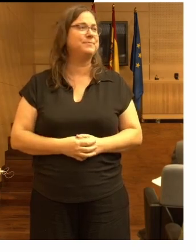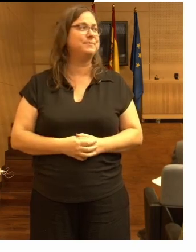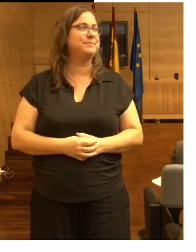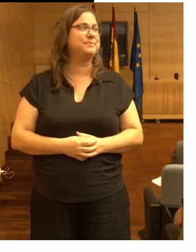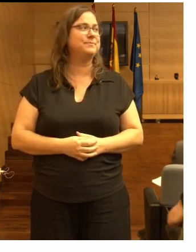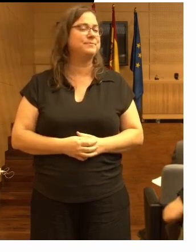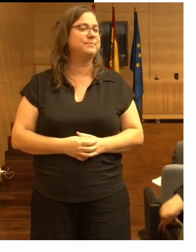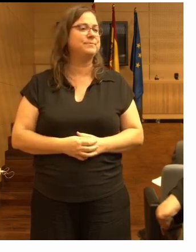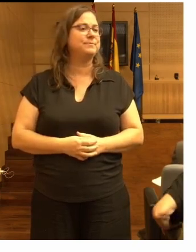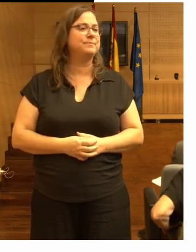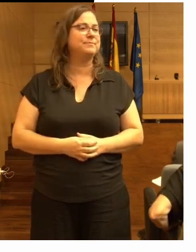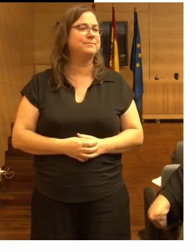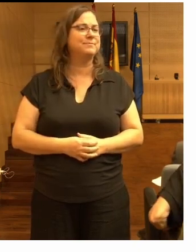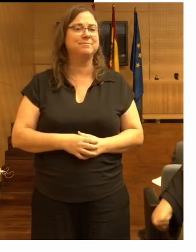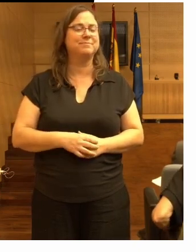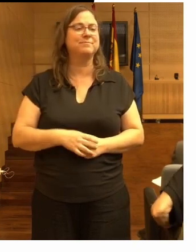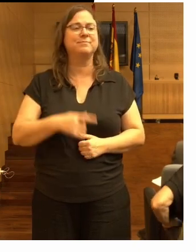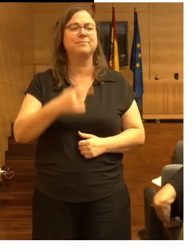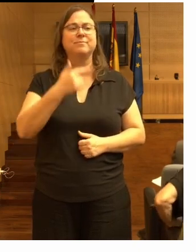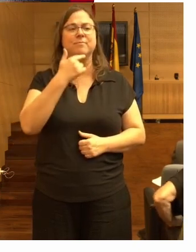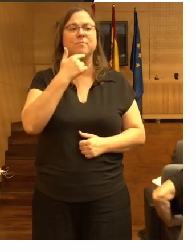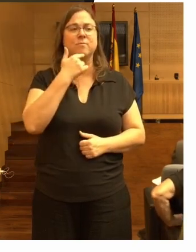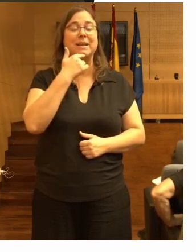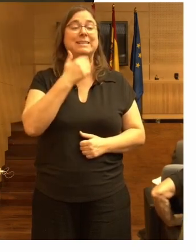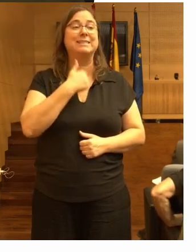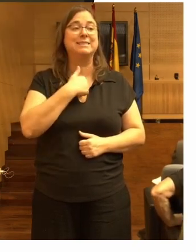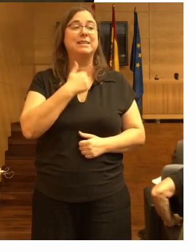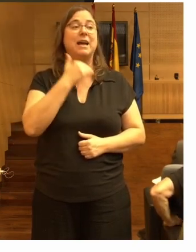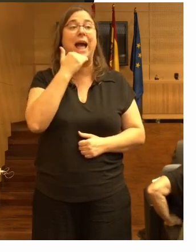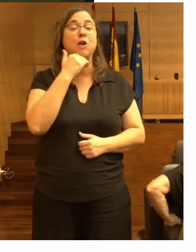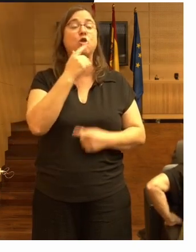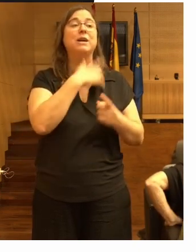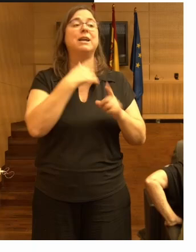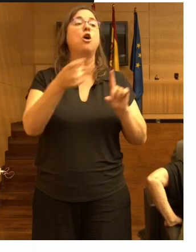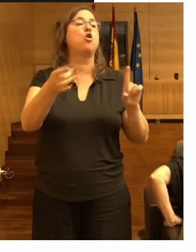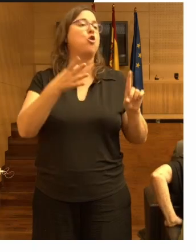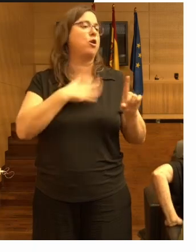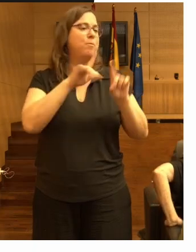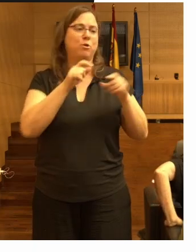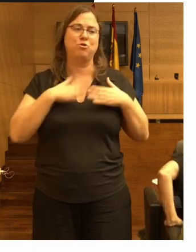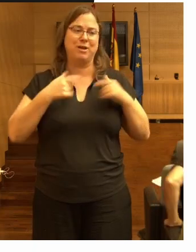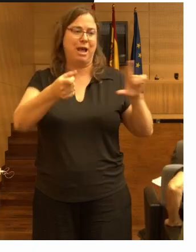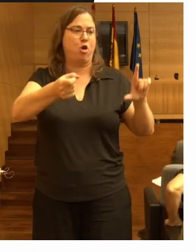a esta dirección así que mandadme un correo por favor con cualquier pregunta gracias